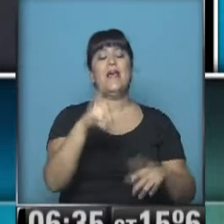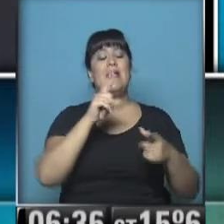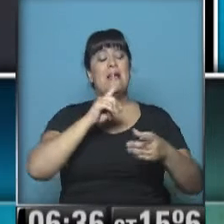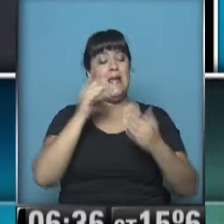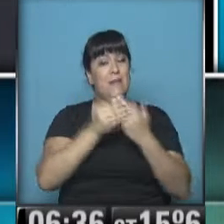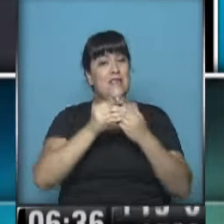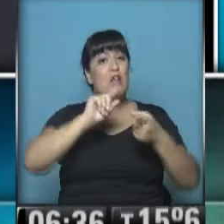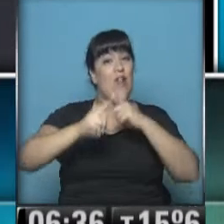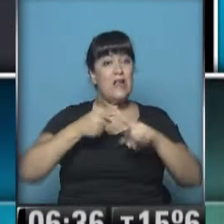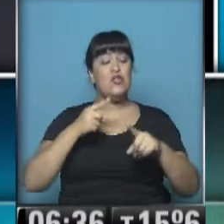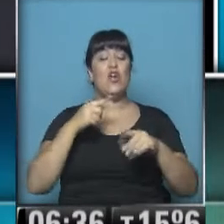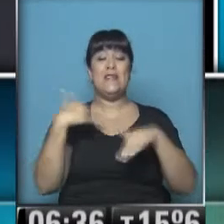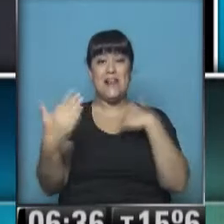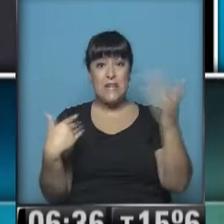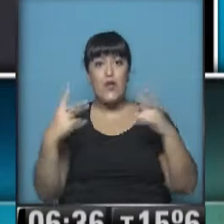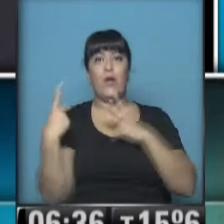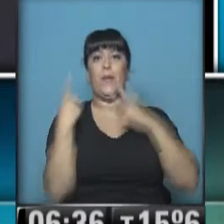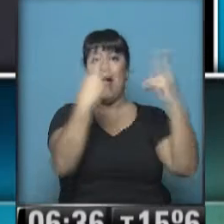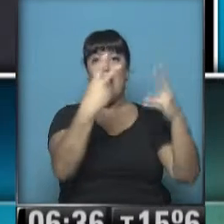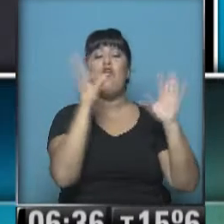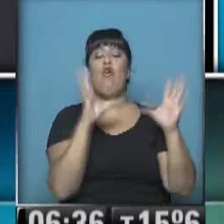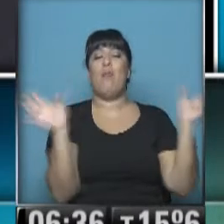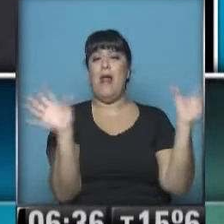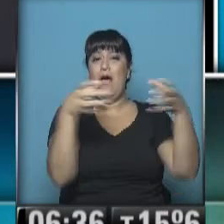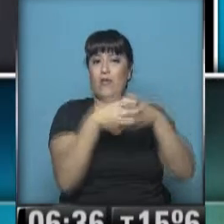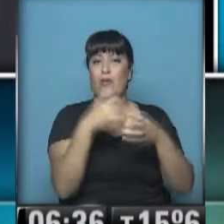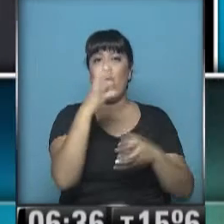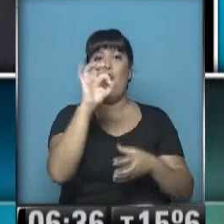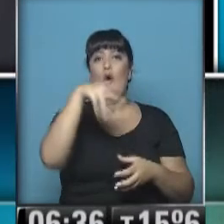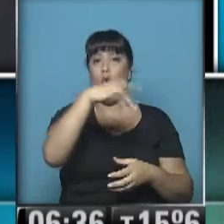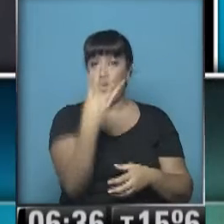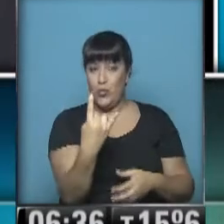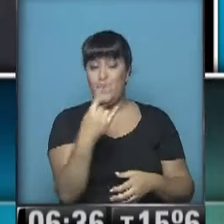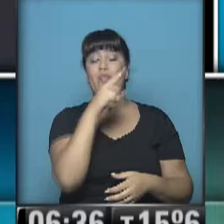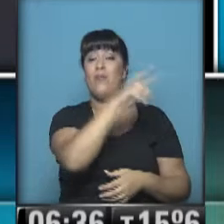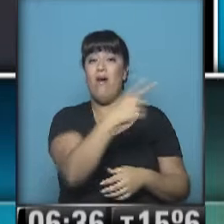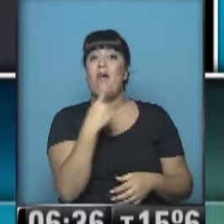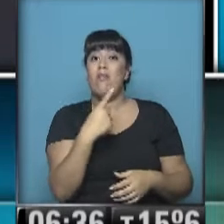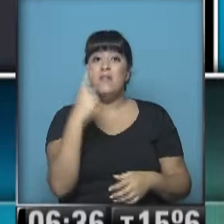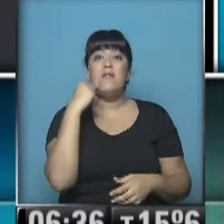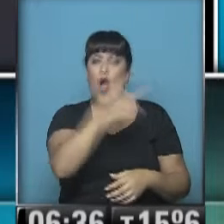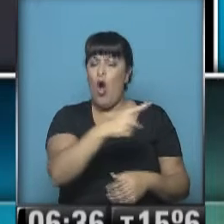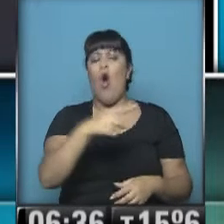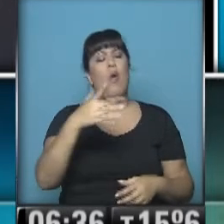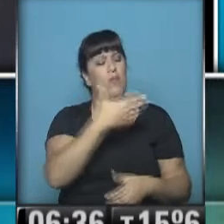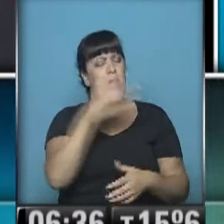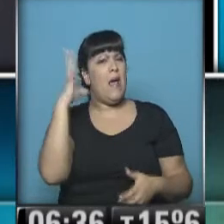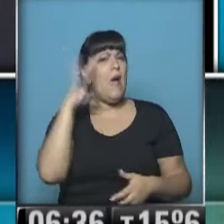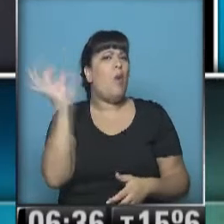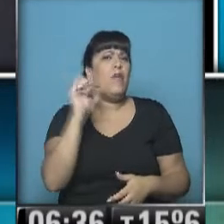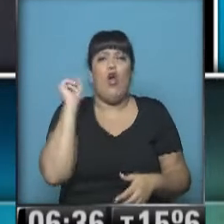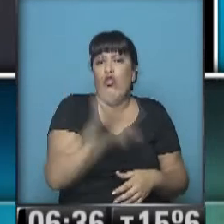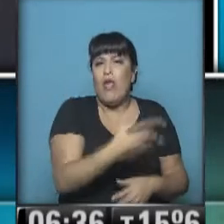Durante un debate sobre amenazas a la paz internacional por actos terroristas, el canciller reiteró la postura del gobierno argentino,